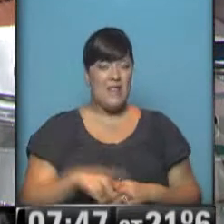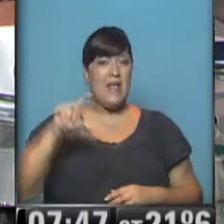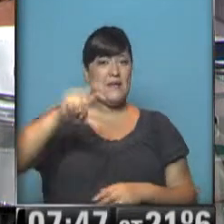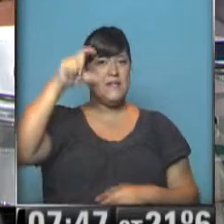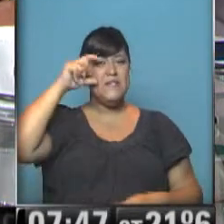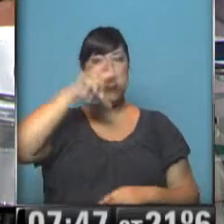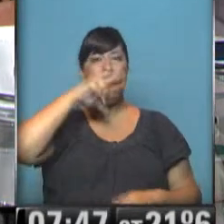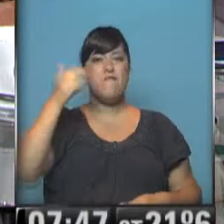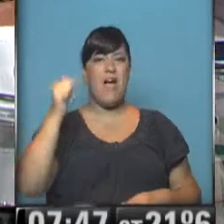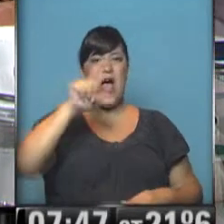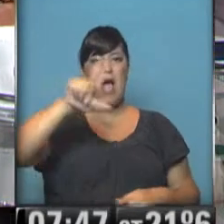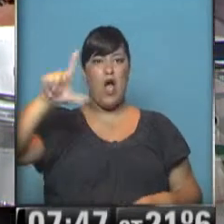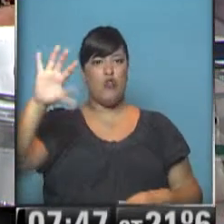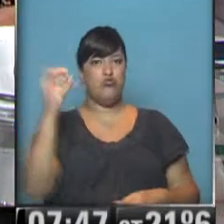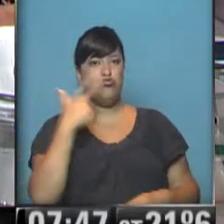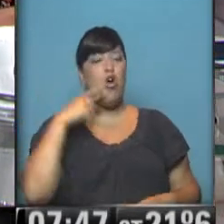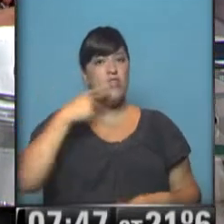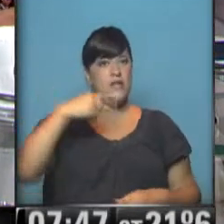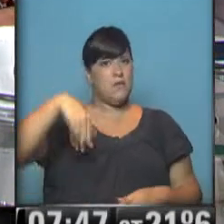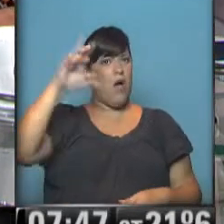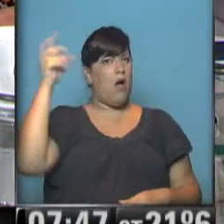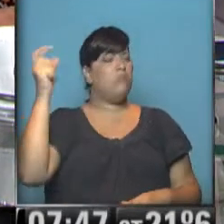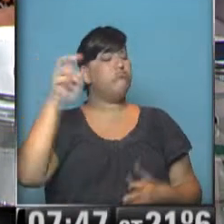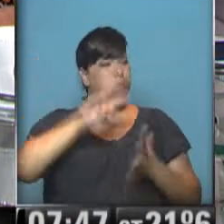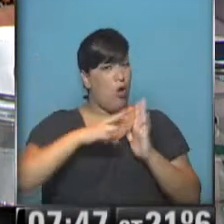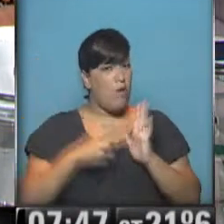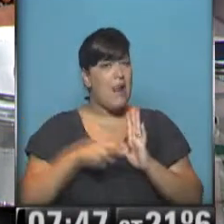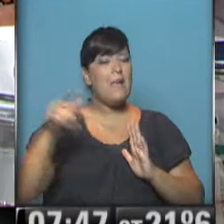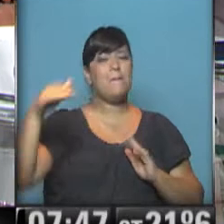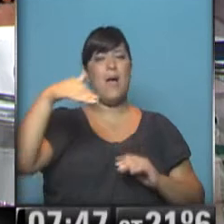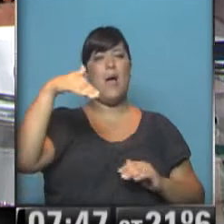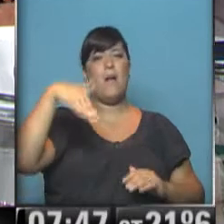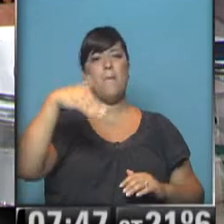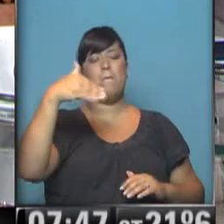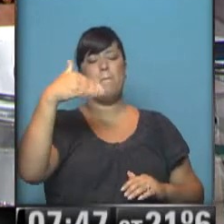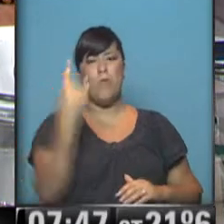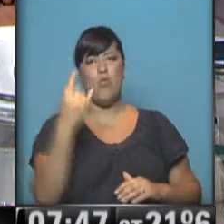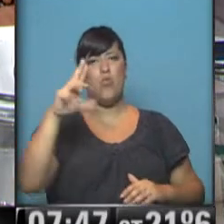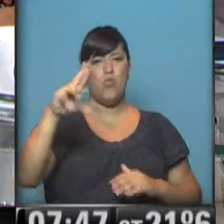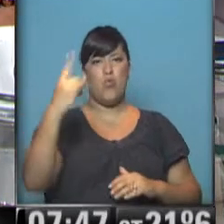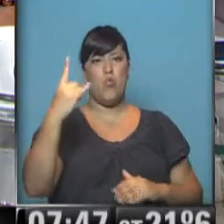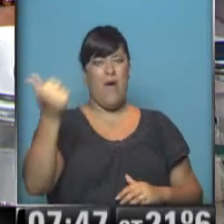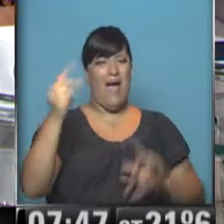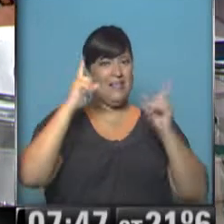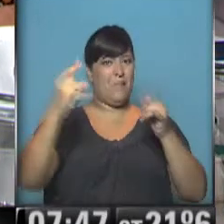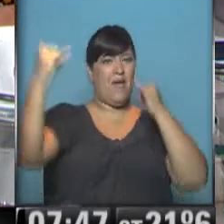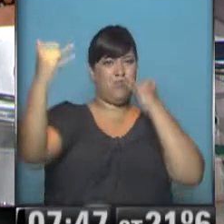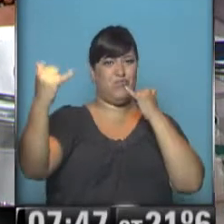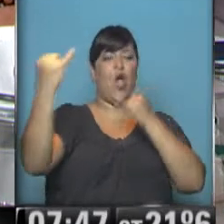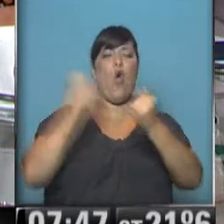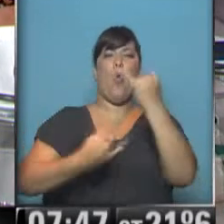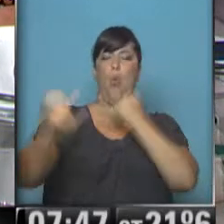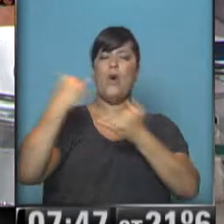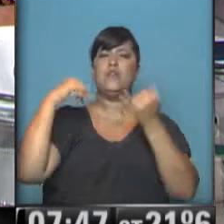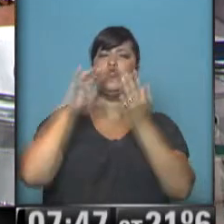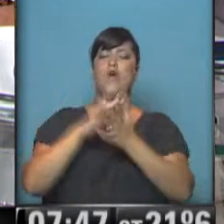zonas calificadas así como críticas. Le agradecemos a Pablo Murúa el contacto también vía telefónica y le pedimos que nos actualice también cómo se